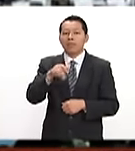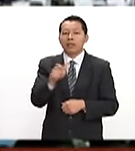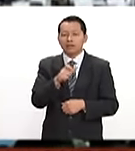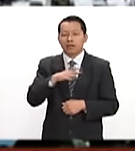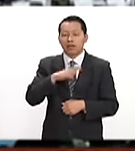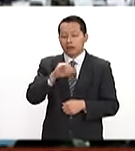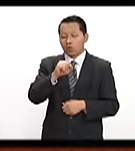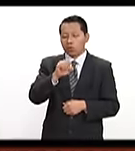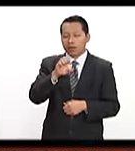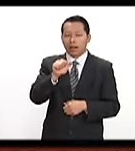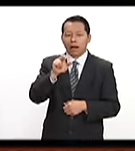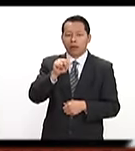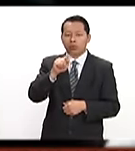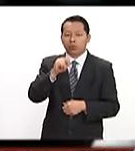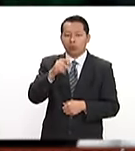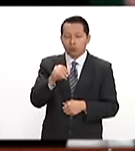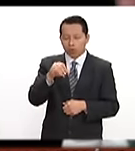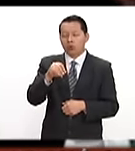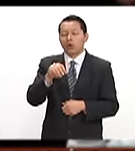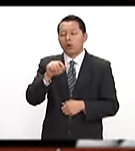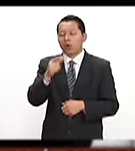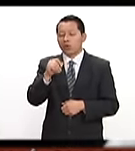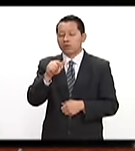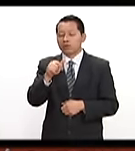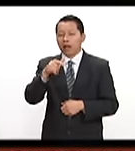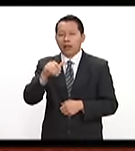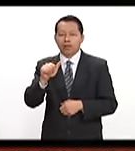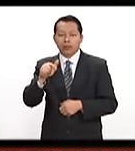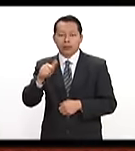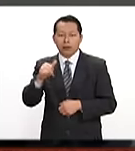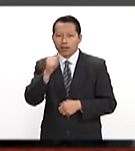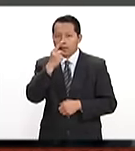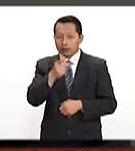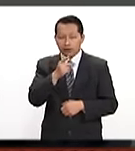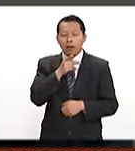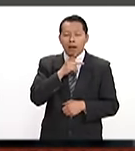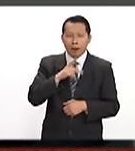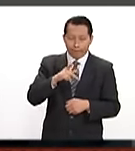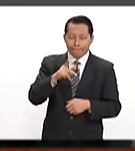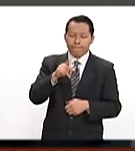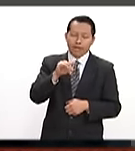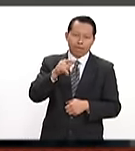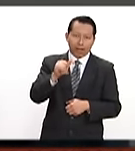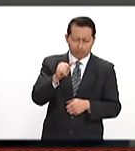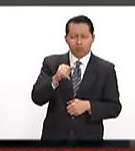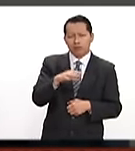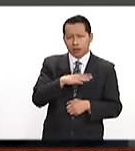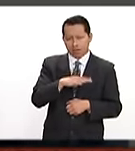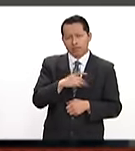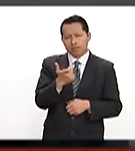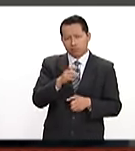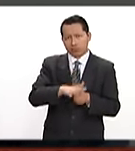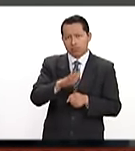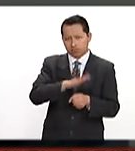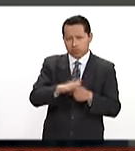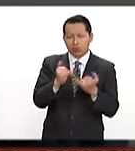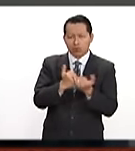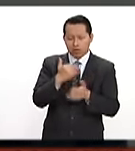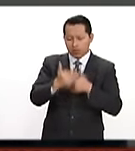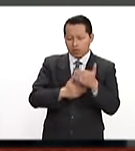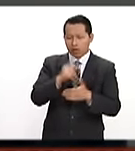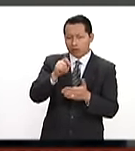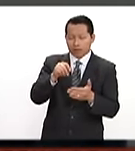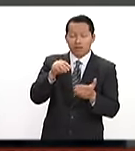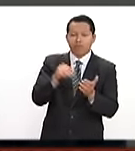González Anaya, dijo que Pemex cuenta con finanzas estables y que para el 2020 va a recuperar su equilibrio